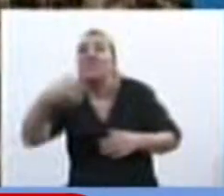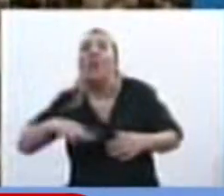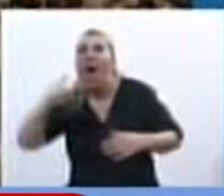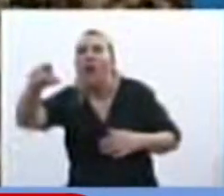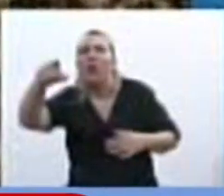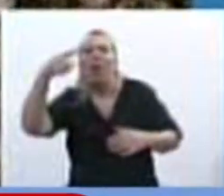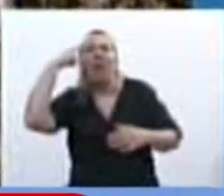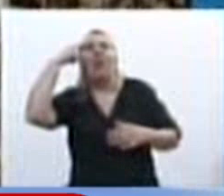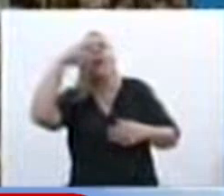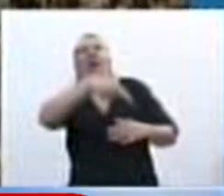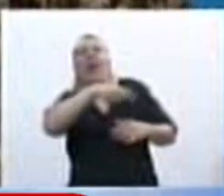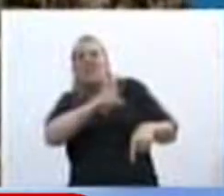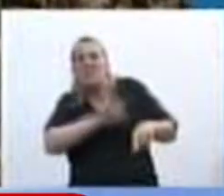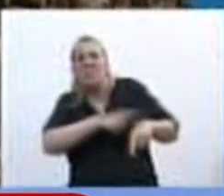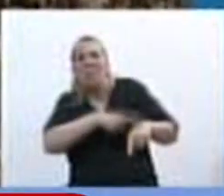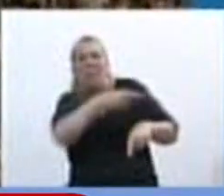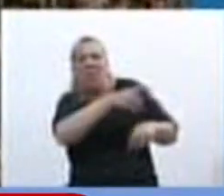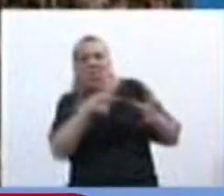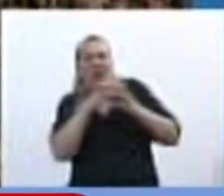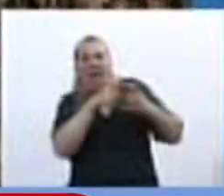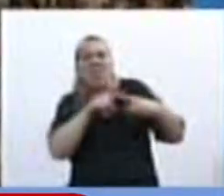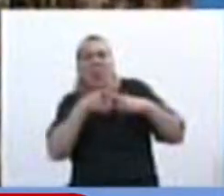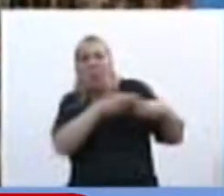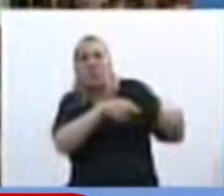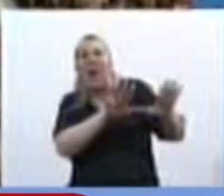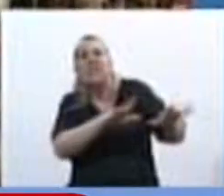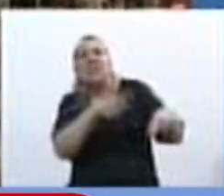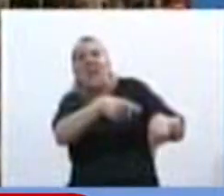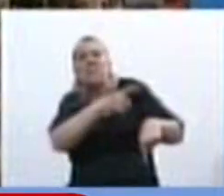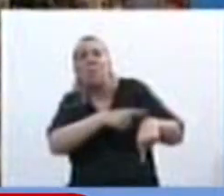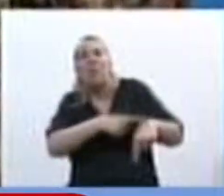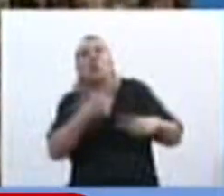en ese Senado en aquel momento por la interrupción del embarazo.